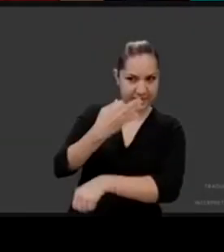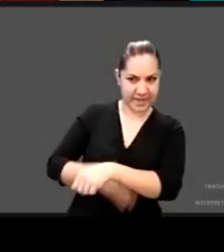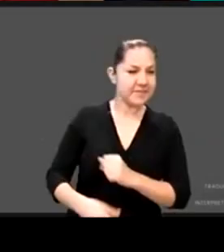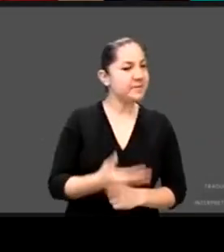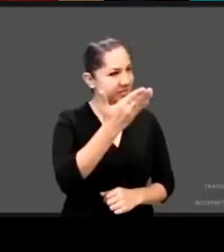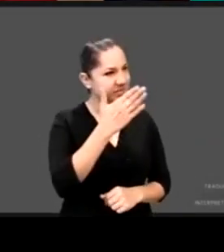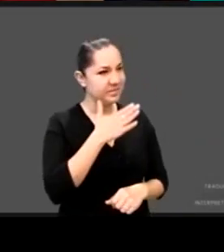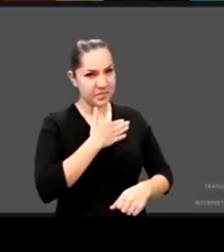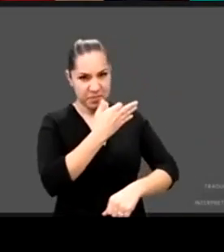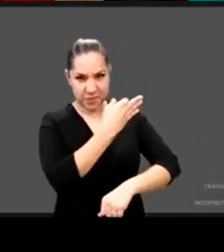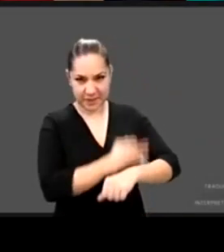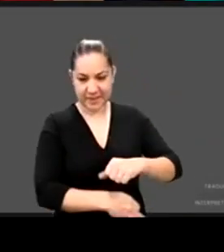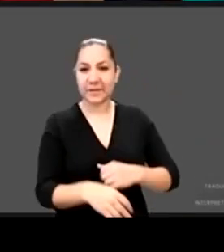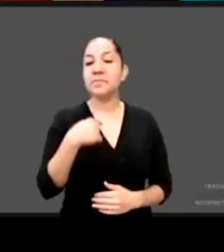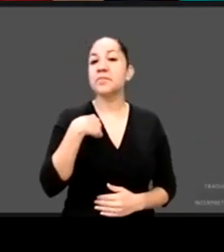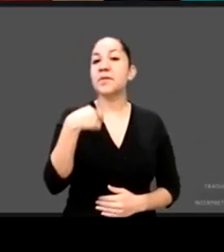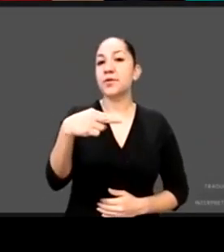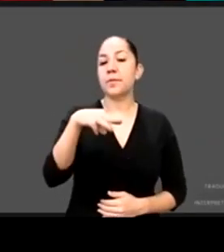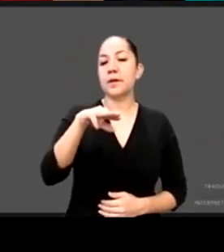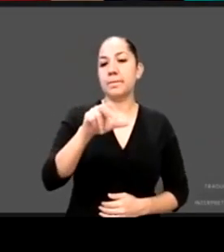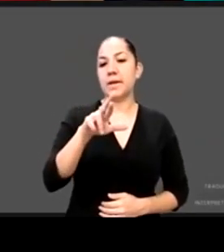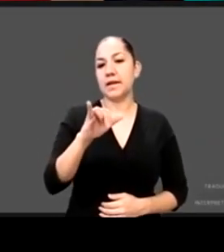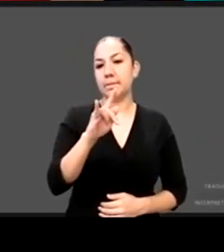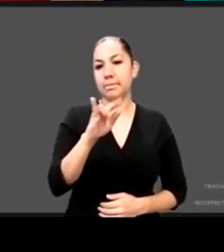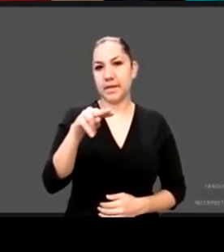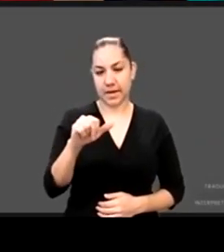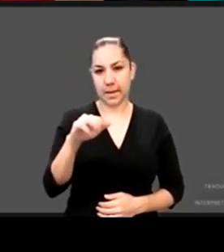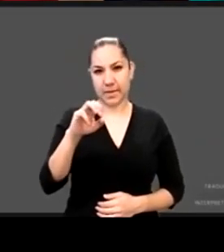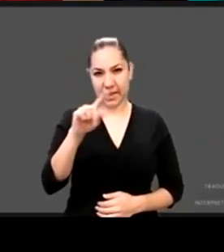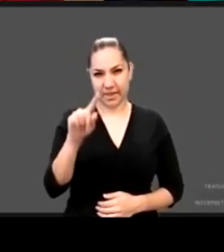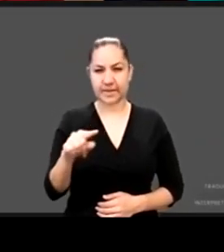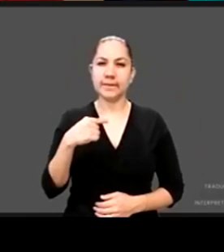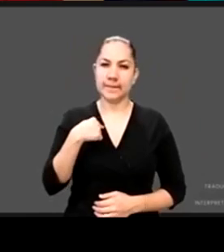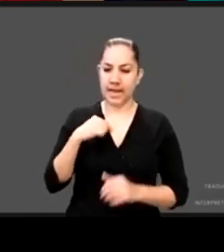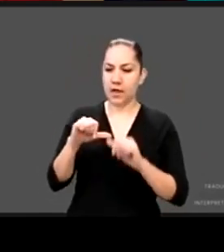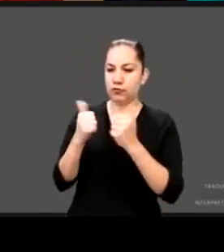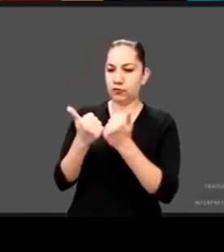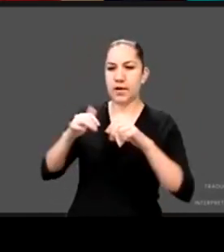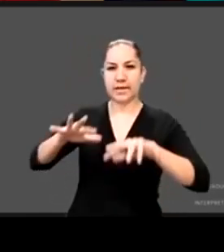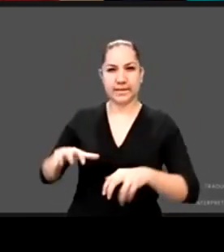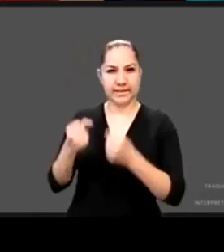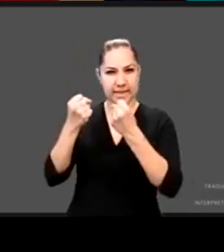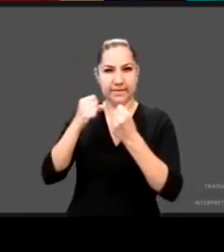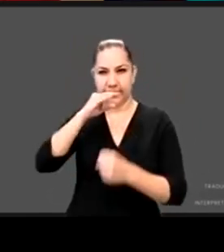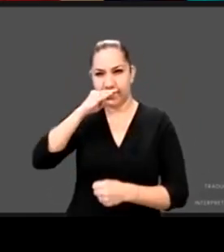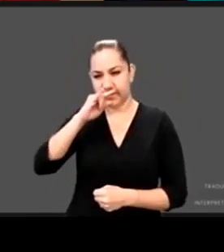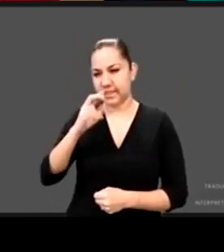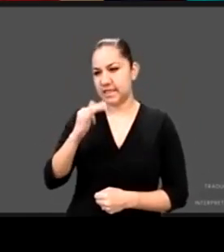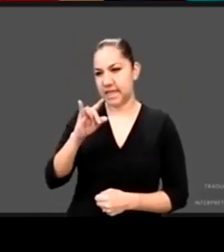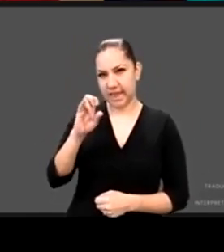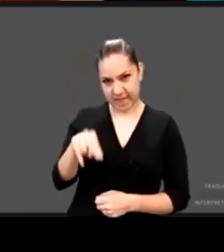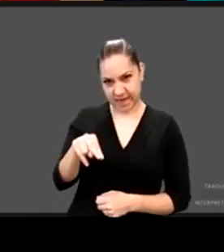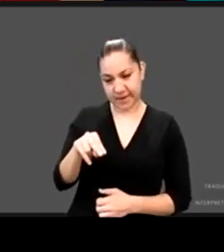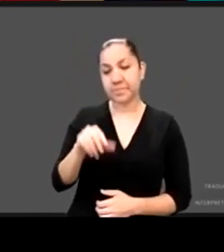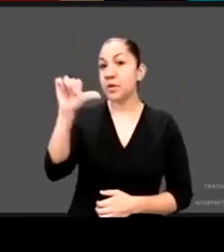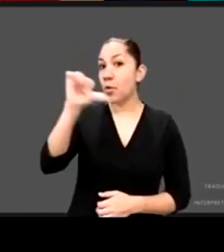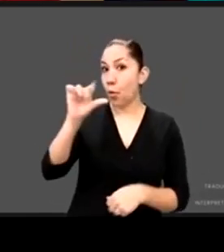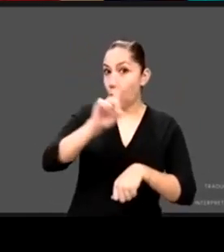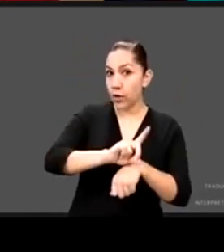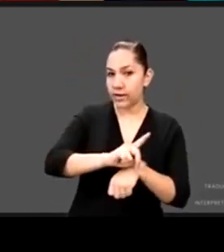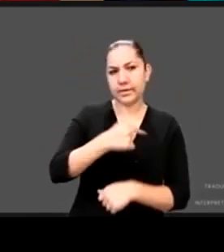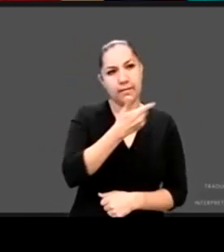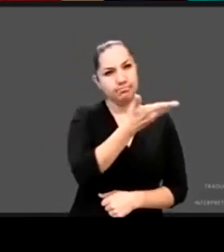Buenas tardes, soy Marifina Menéndez, CEO de Seve Children, y hoy agradezco profundamente a todas las personas que nos